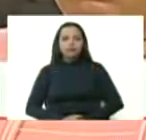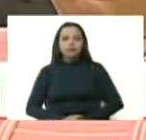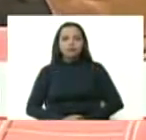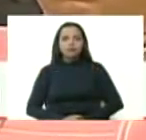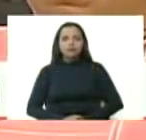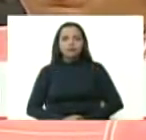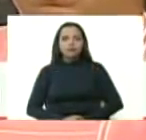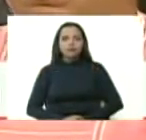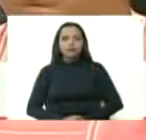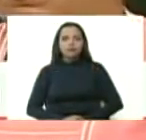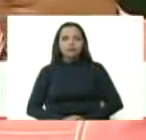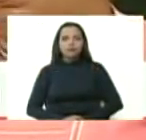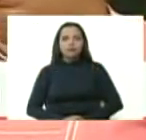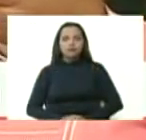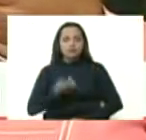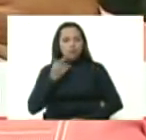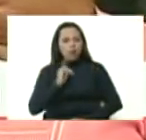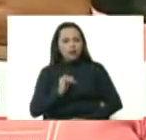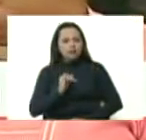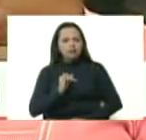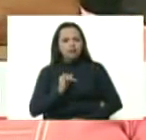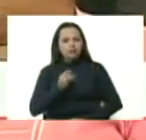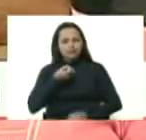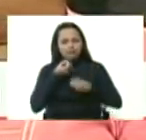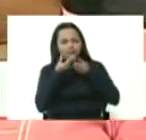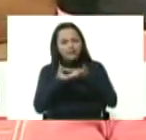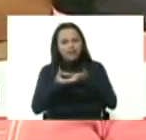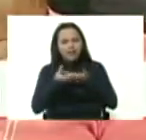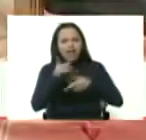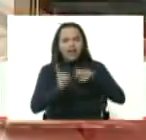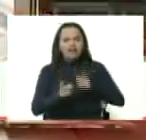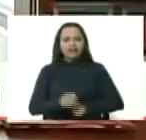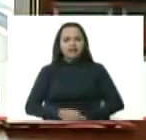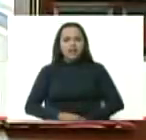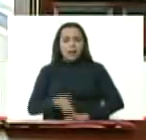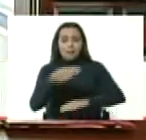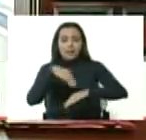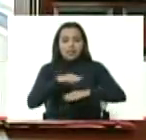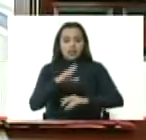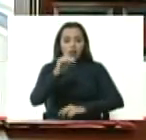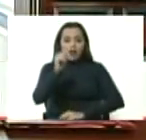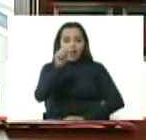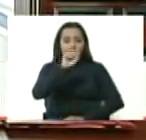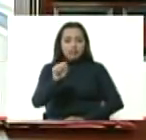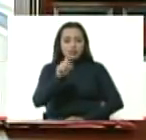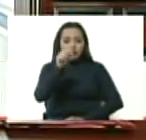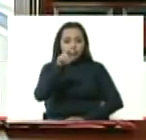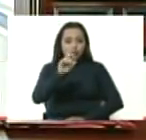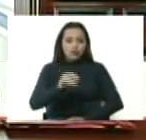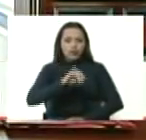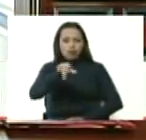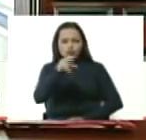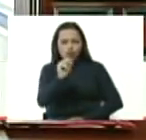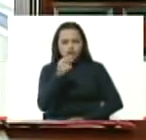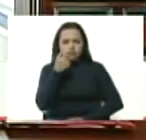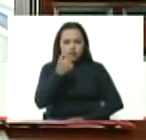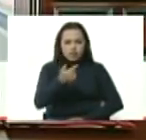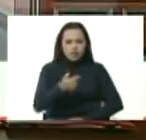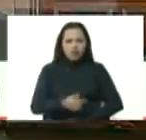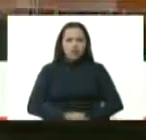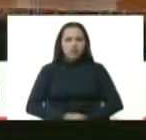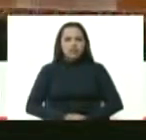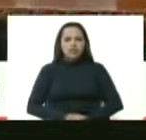Les confieso algo. Cuando el ministro Castro Soteldo en junio me dijo presidente